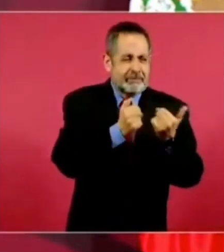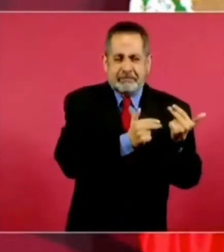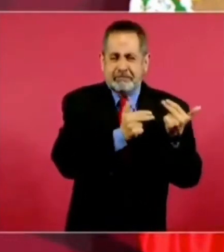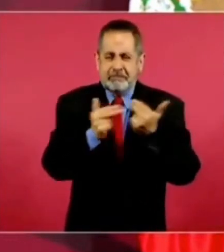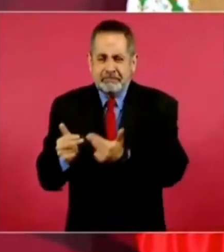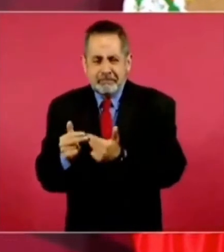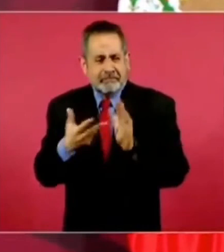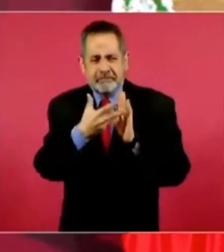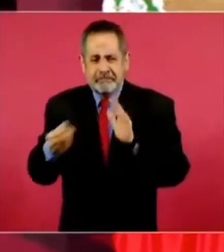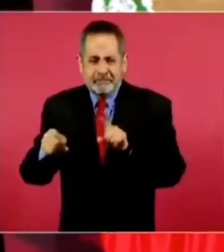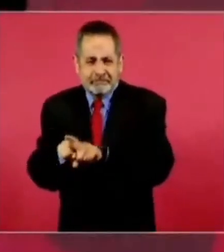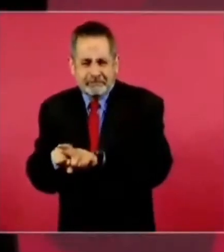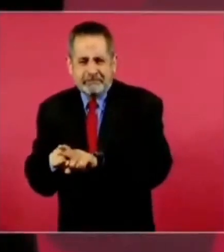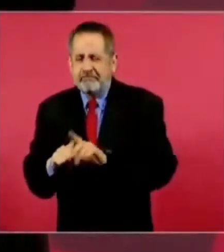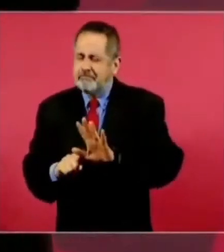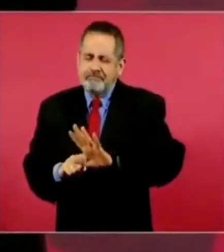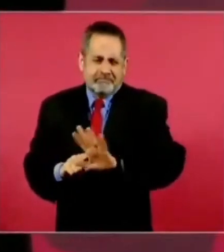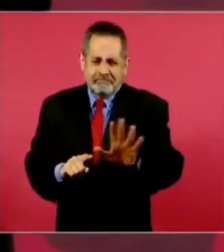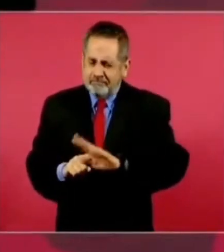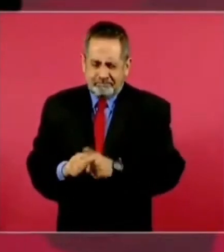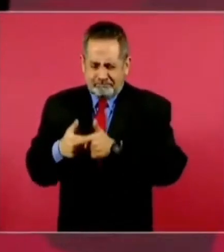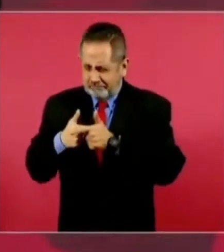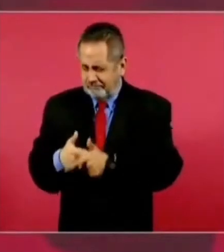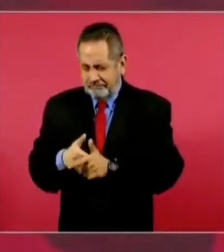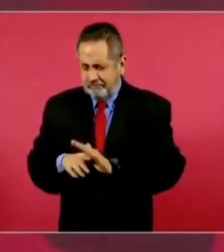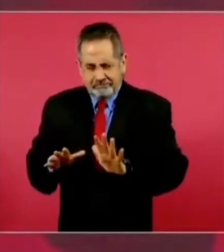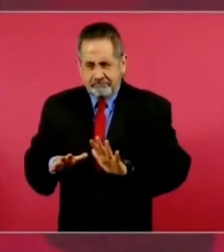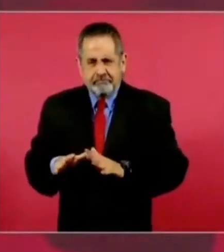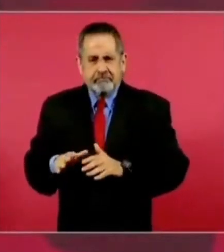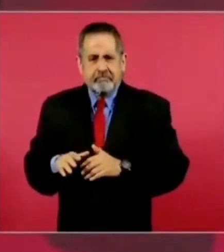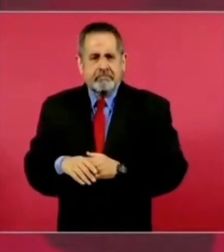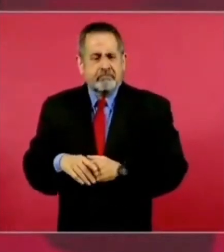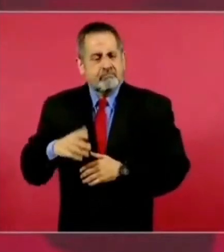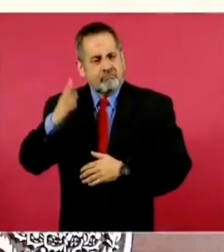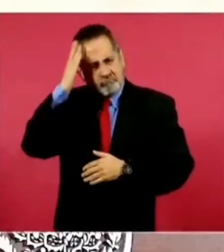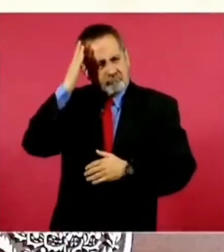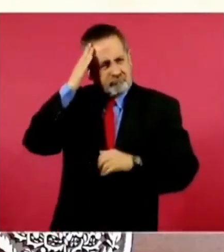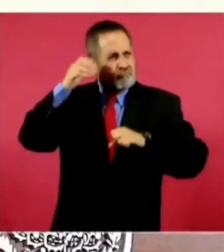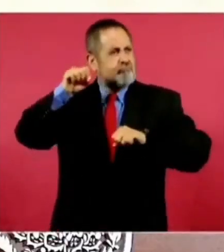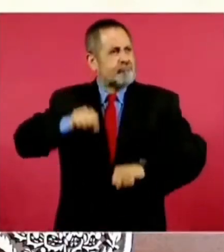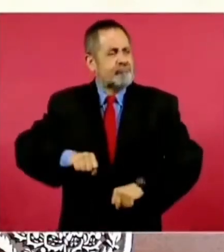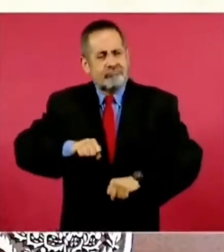caudillismos,